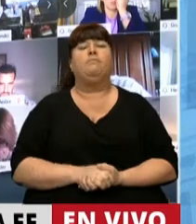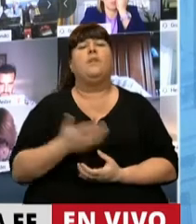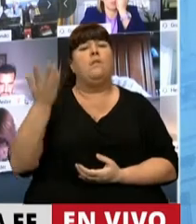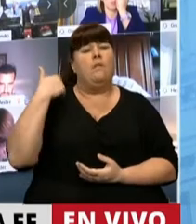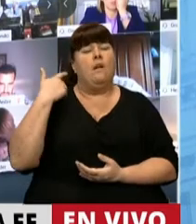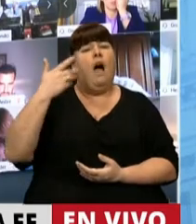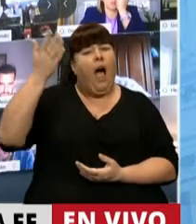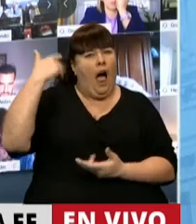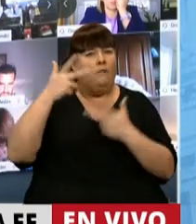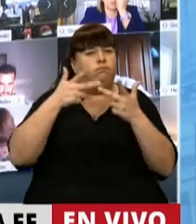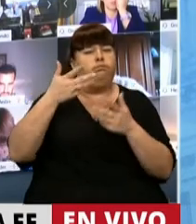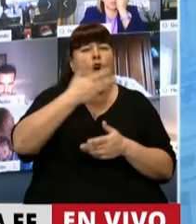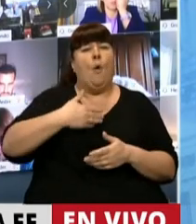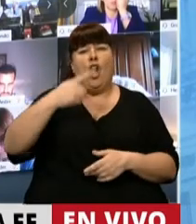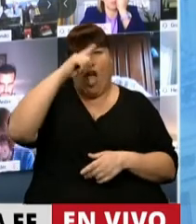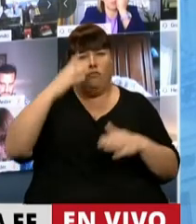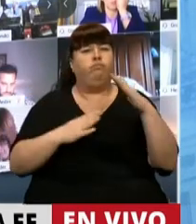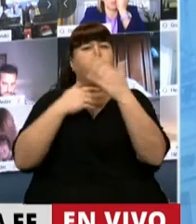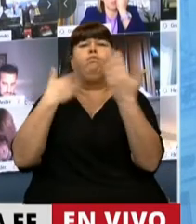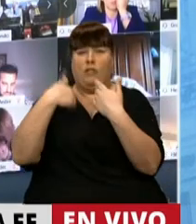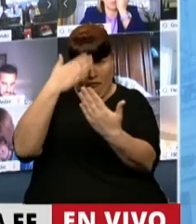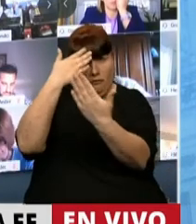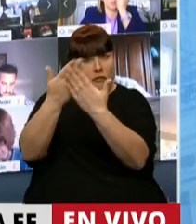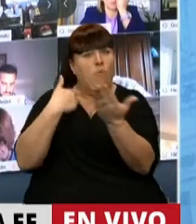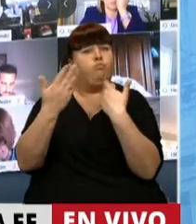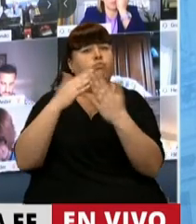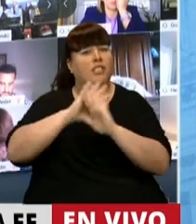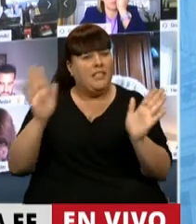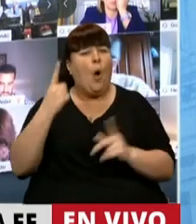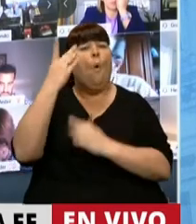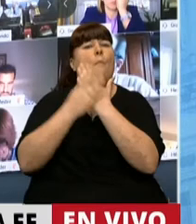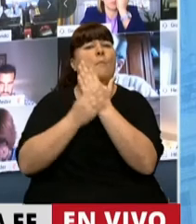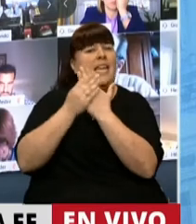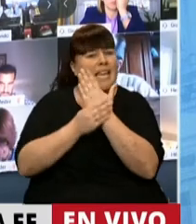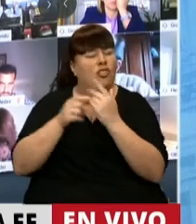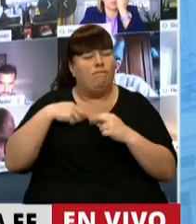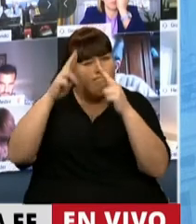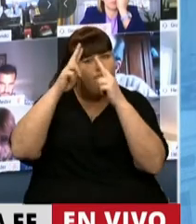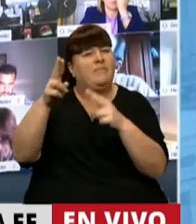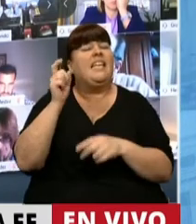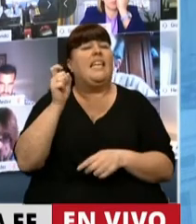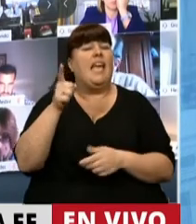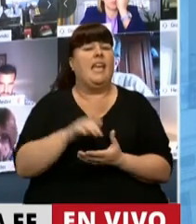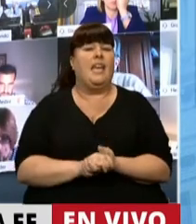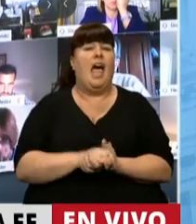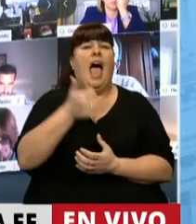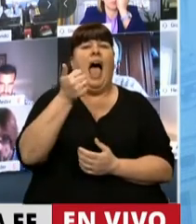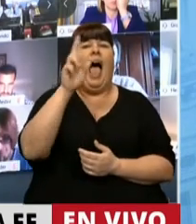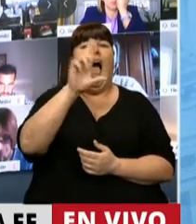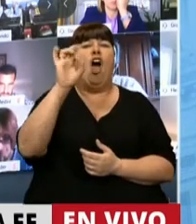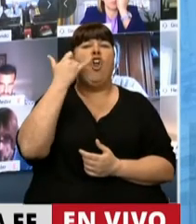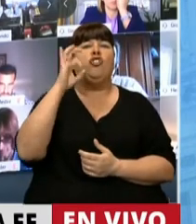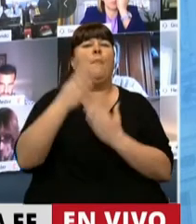hablado al más alto nivel del Gobierno Nacional, lo he hablado personalmente con un ministro que respeto mucho, que es Daniel